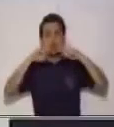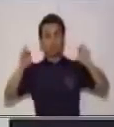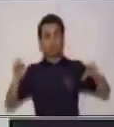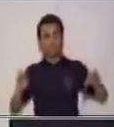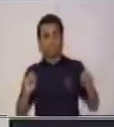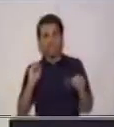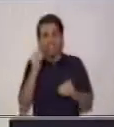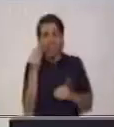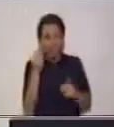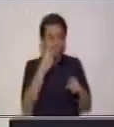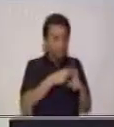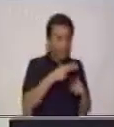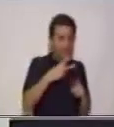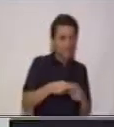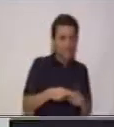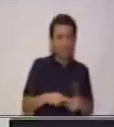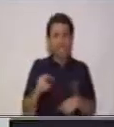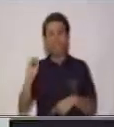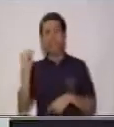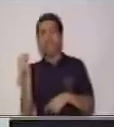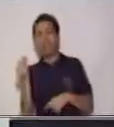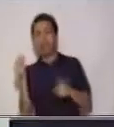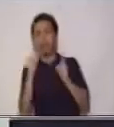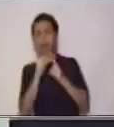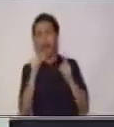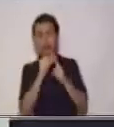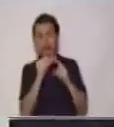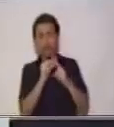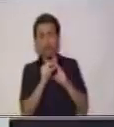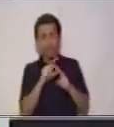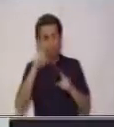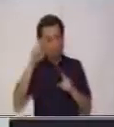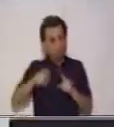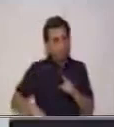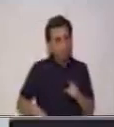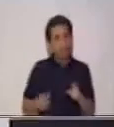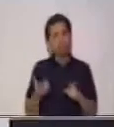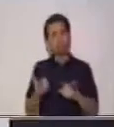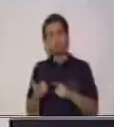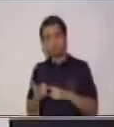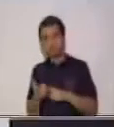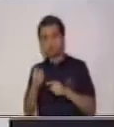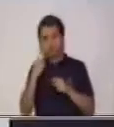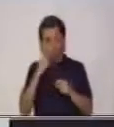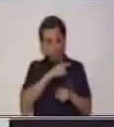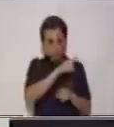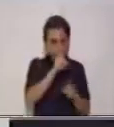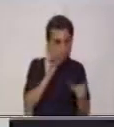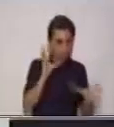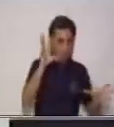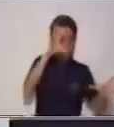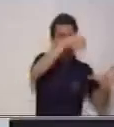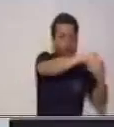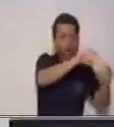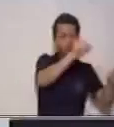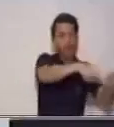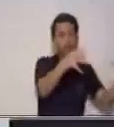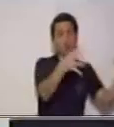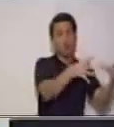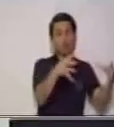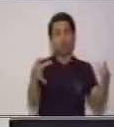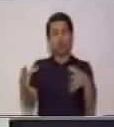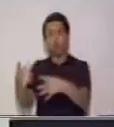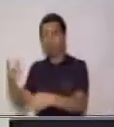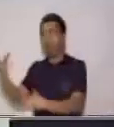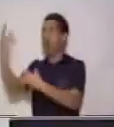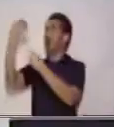palabras creen ellos necesarias para poder llegar a todos los grupos sociales y